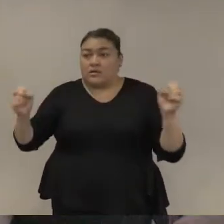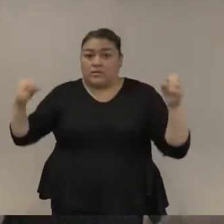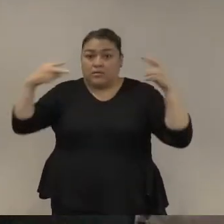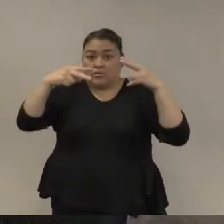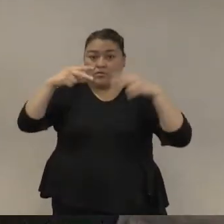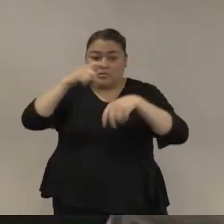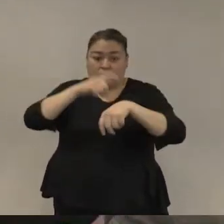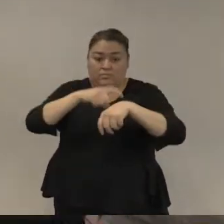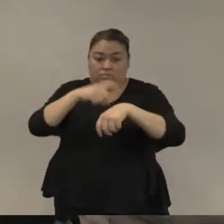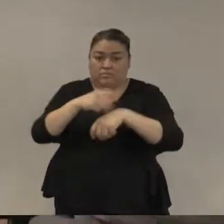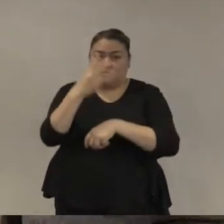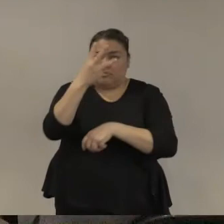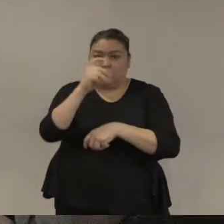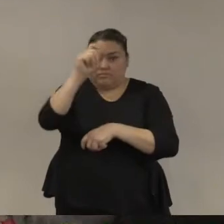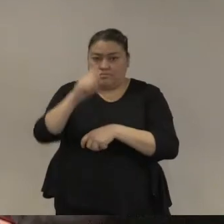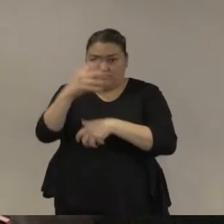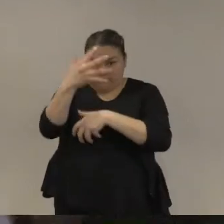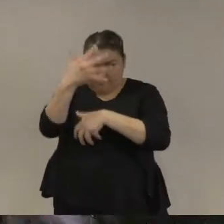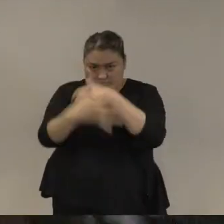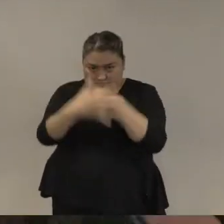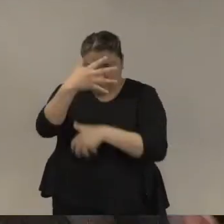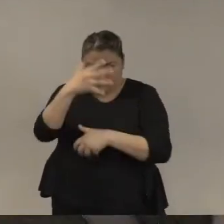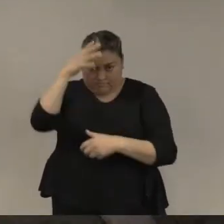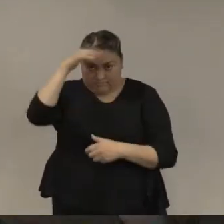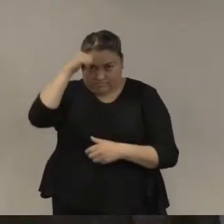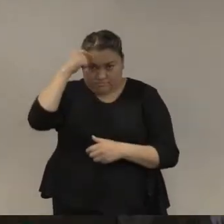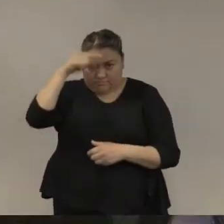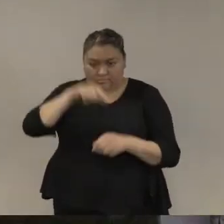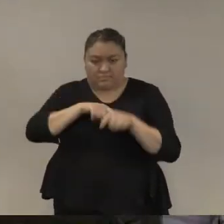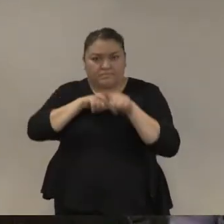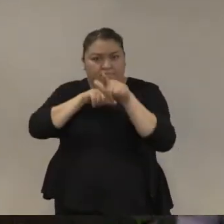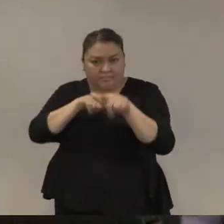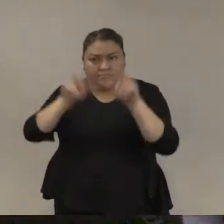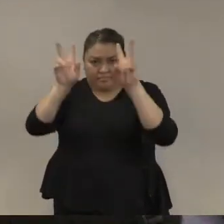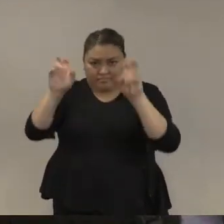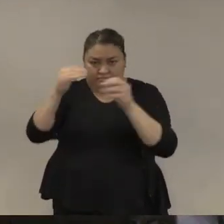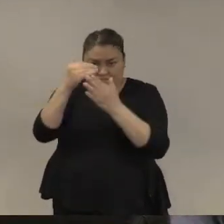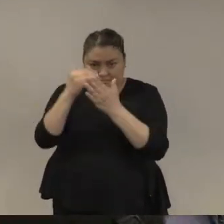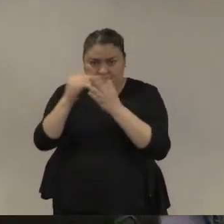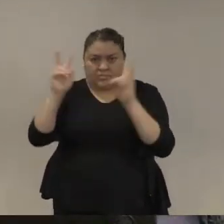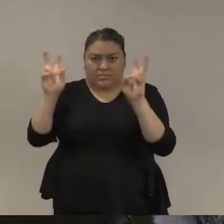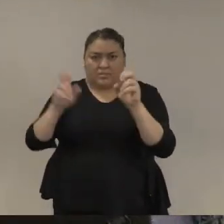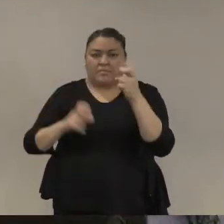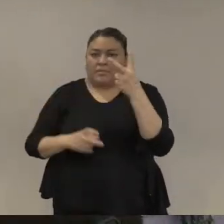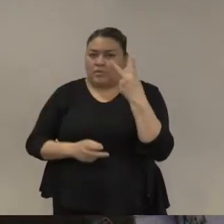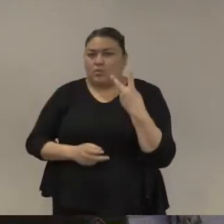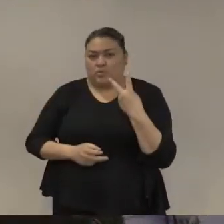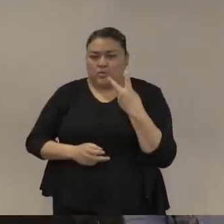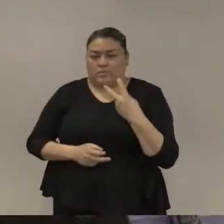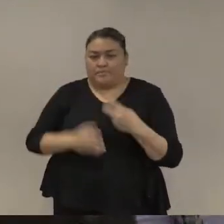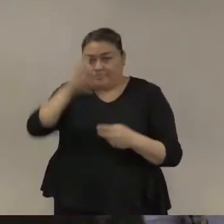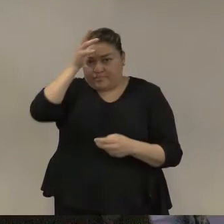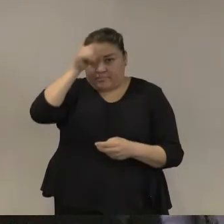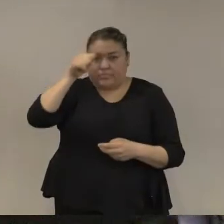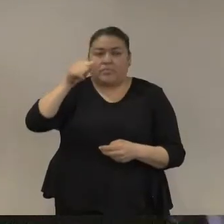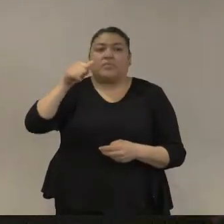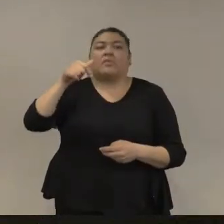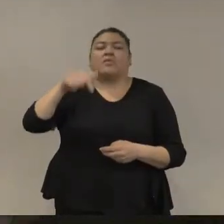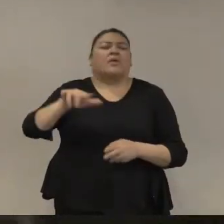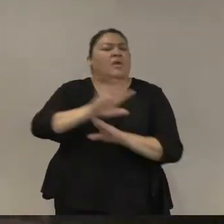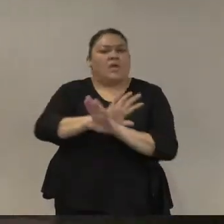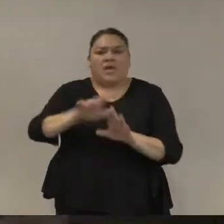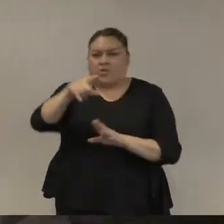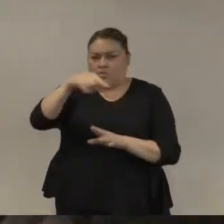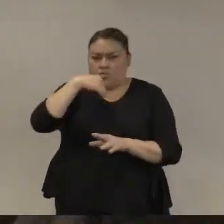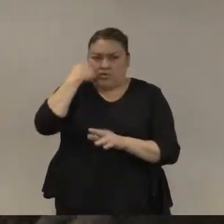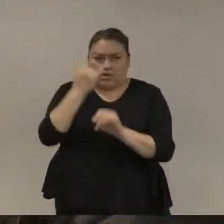las 15 15 para reanudar las otras dos mesas que faltan les recordamos que el informe ya está